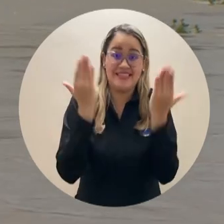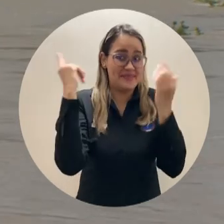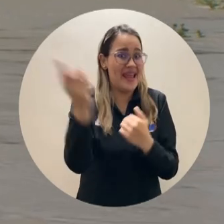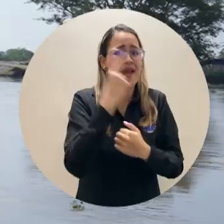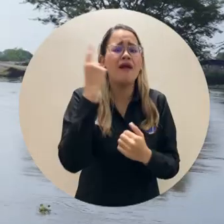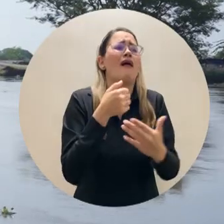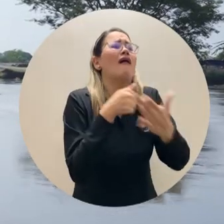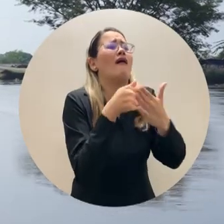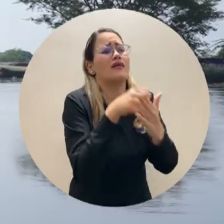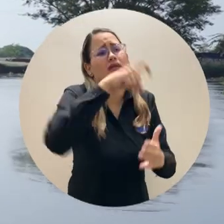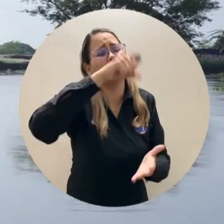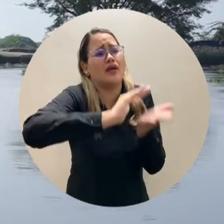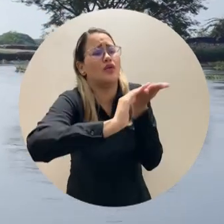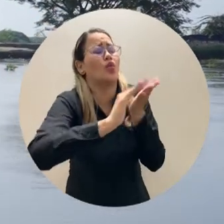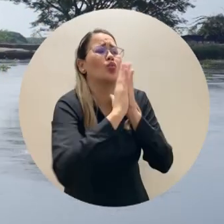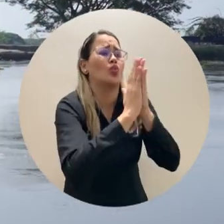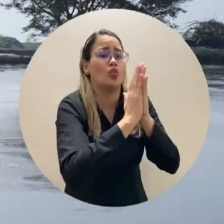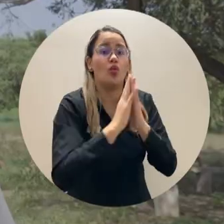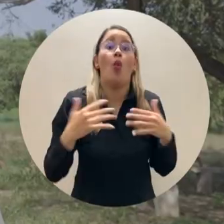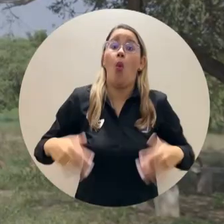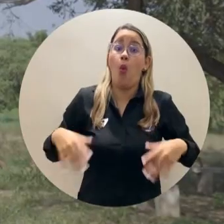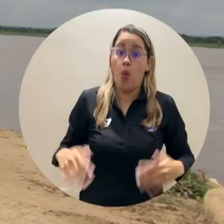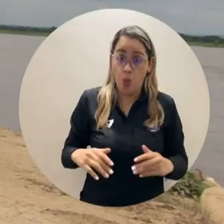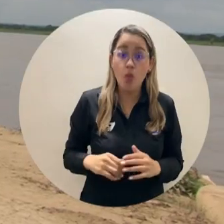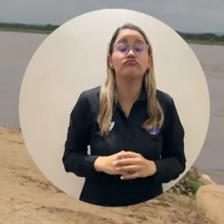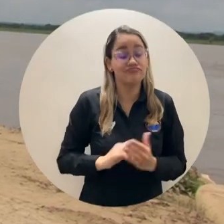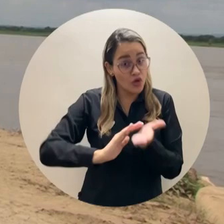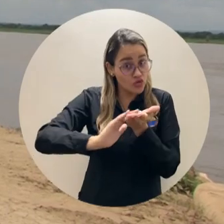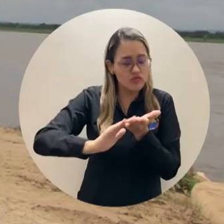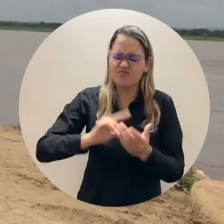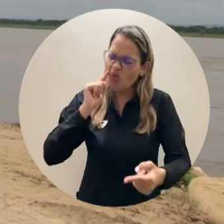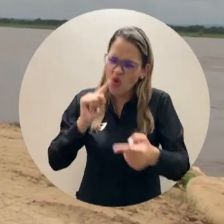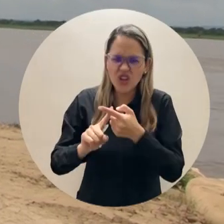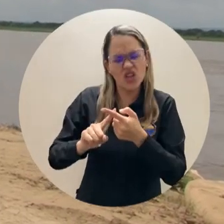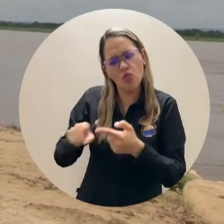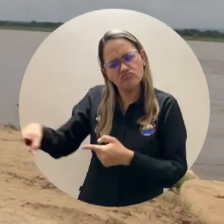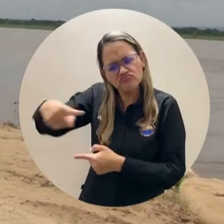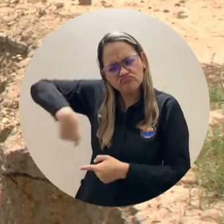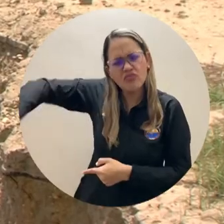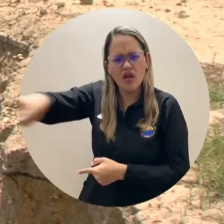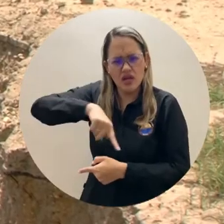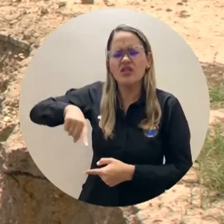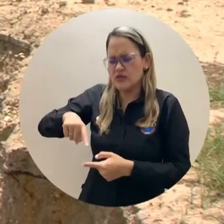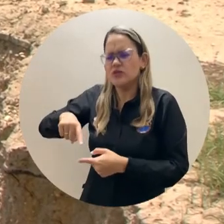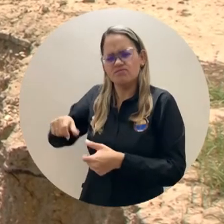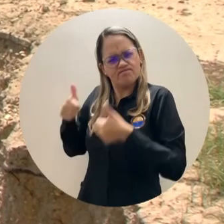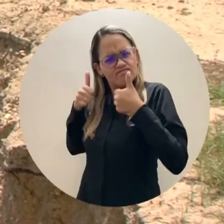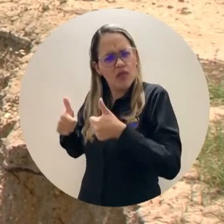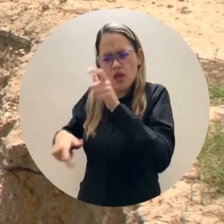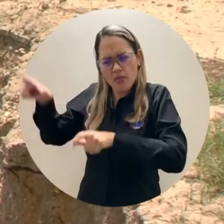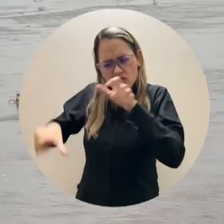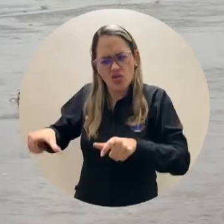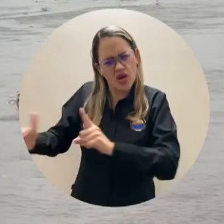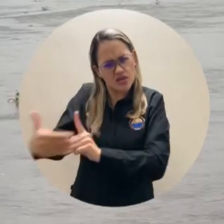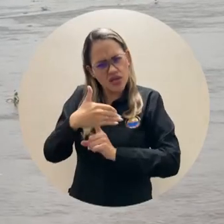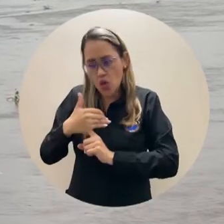venían reclamando en esta región para evitar una posible inundación. Estas obras buscan ser una solución económicamente eficiente para la protección,